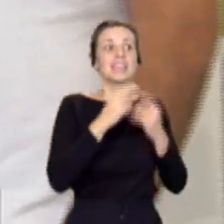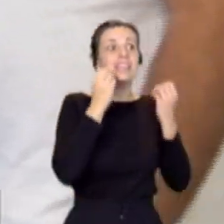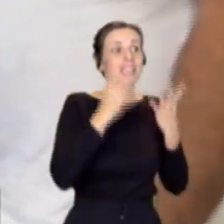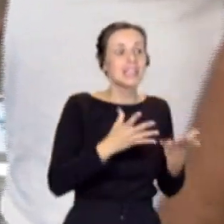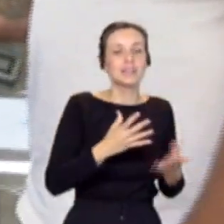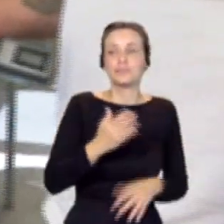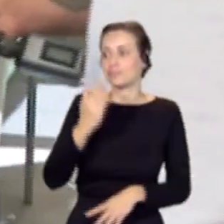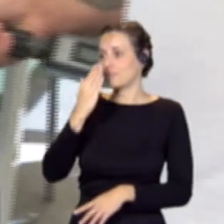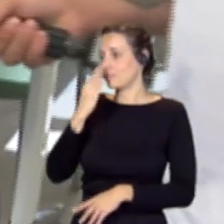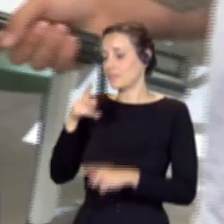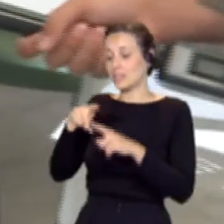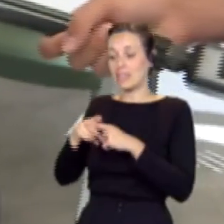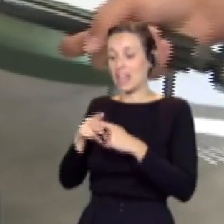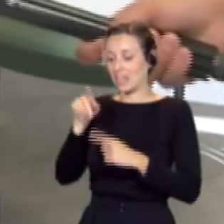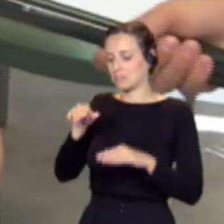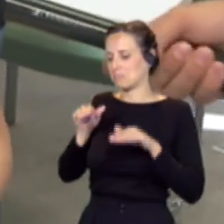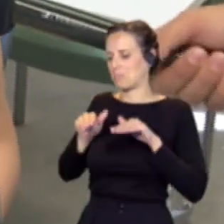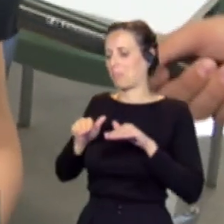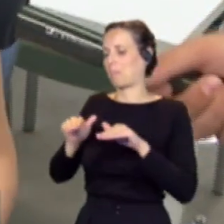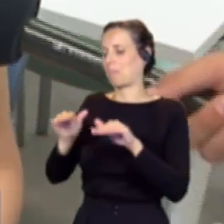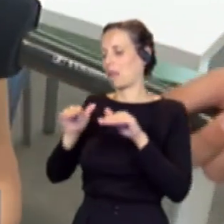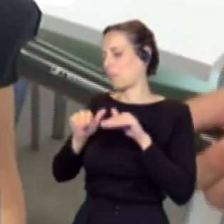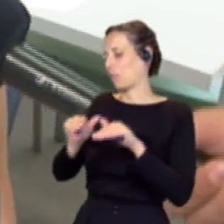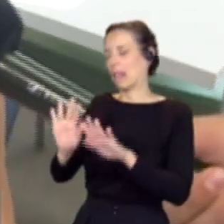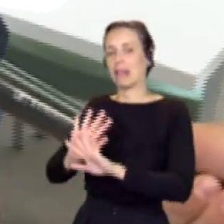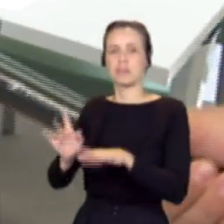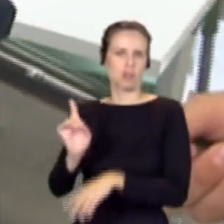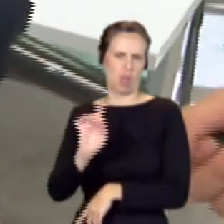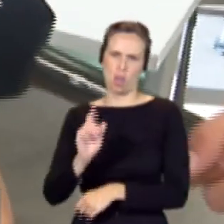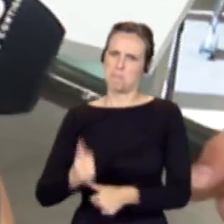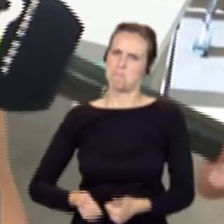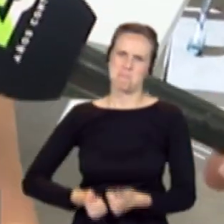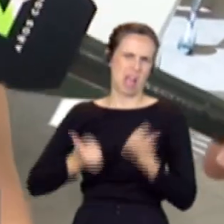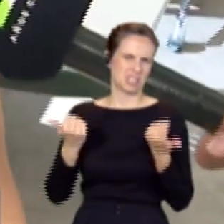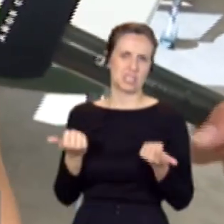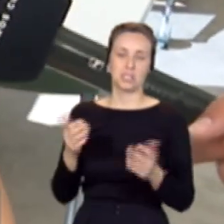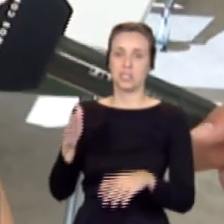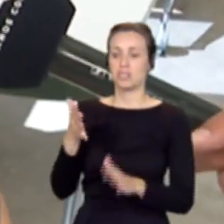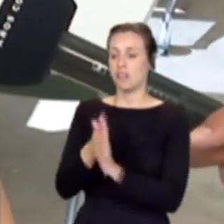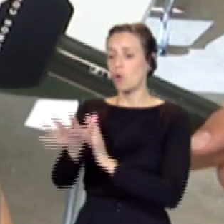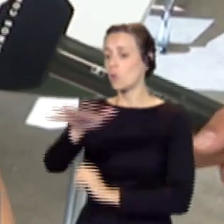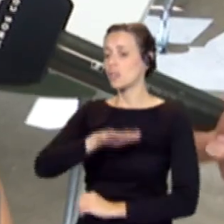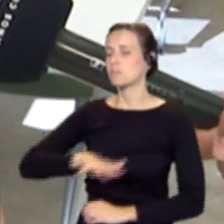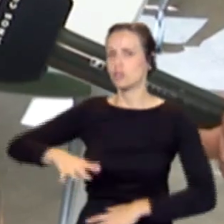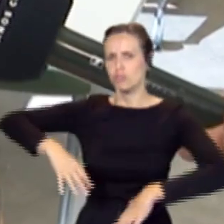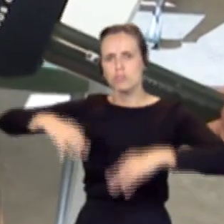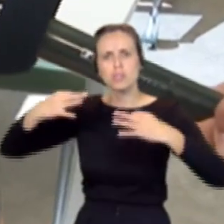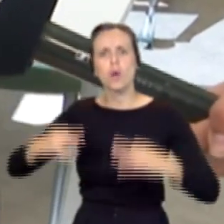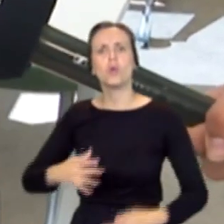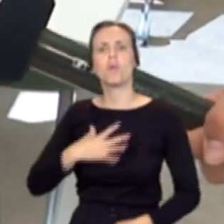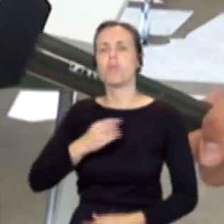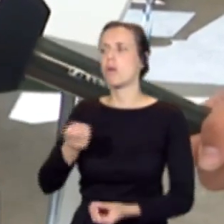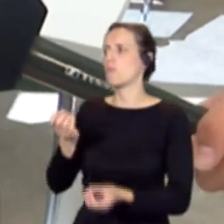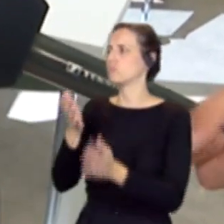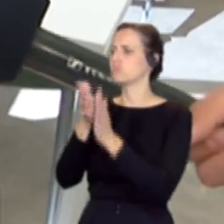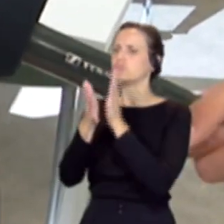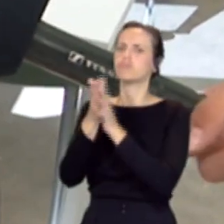el taller no es solo costura, no... es mucho más, es un espacio para nosotras seguro, donde podemos expresarnos, trabajamos la